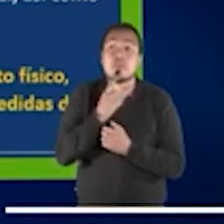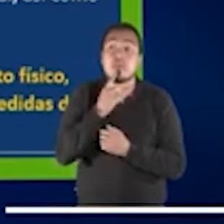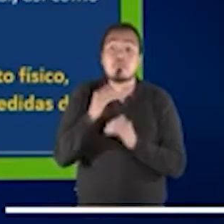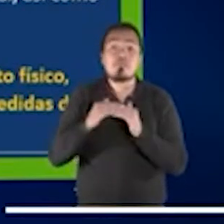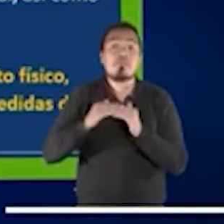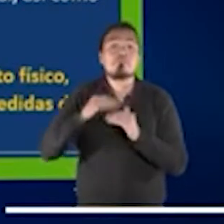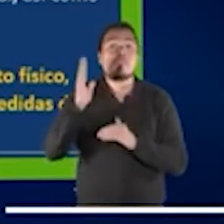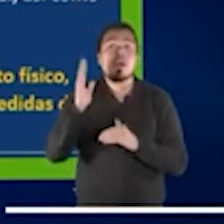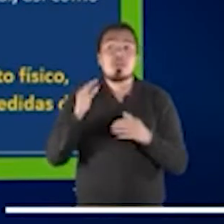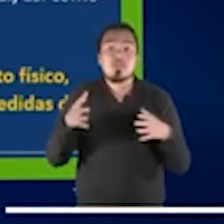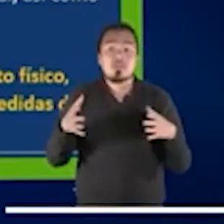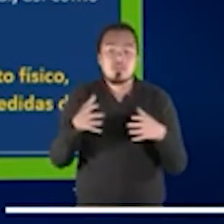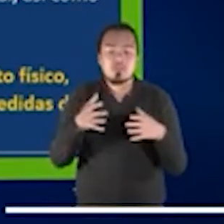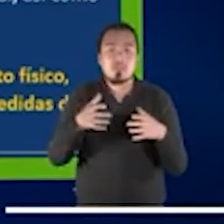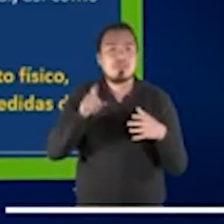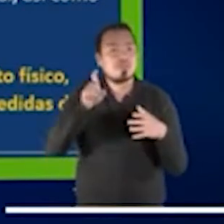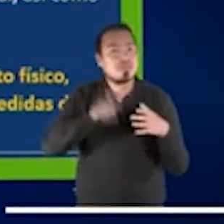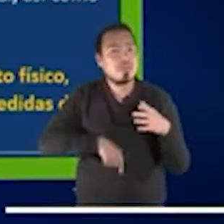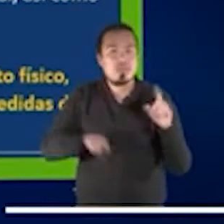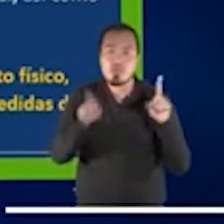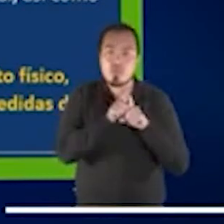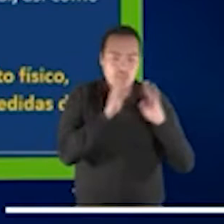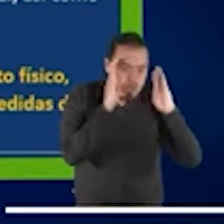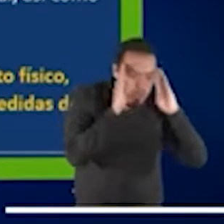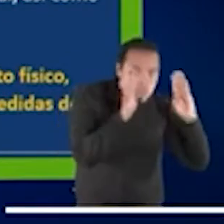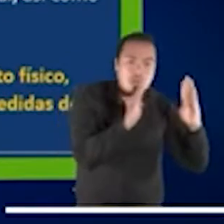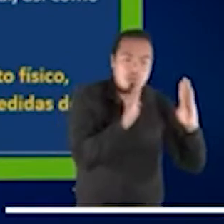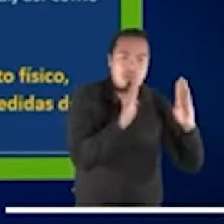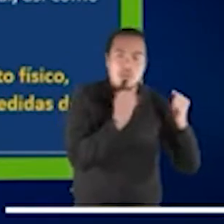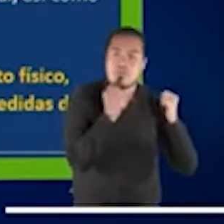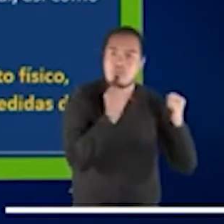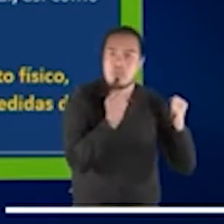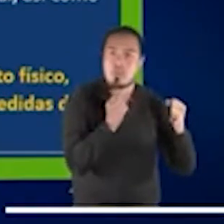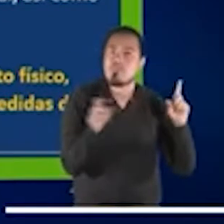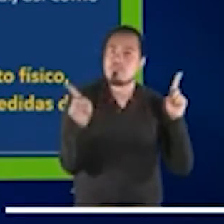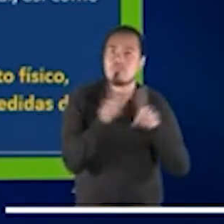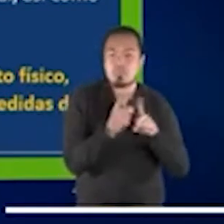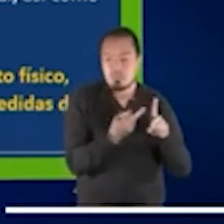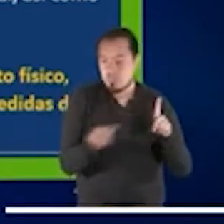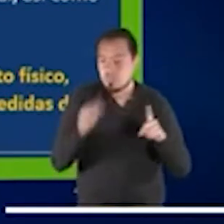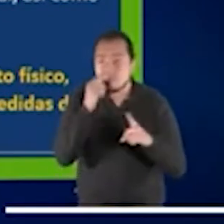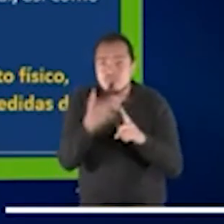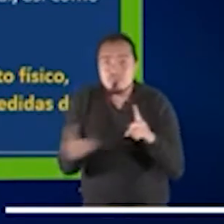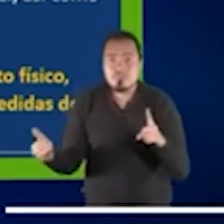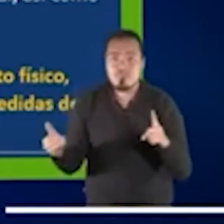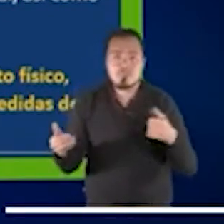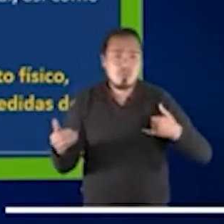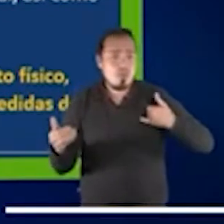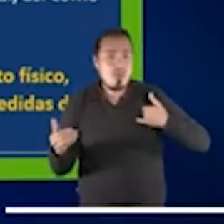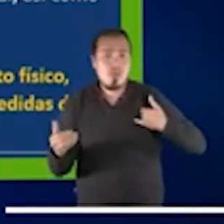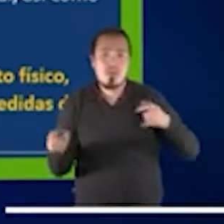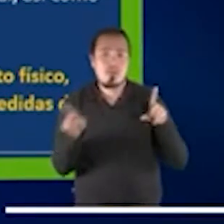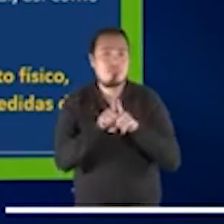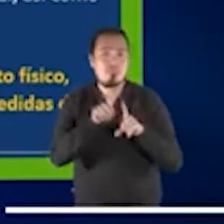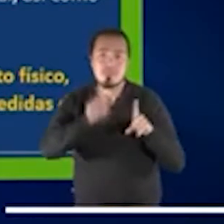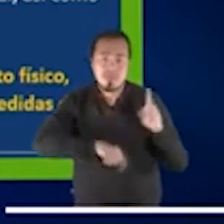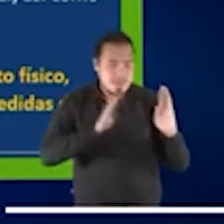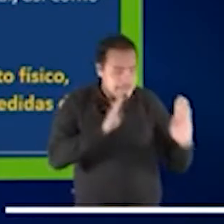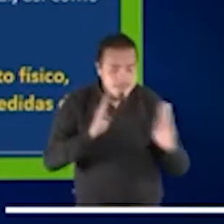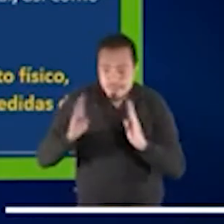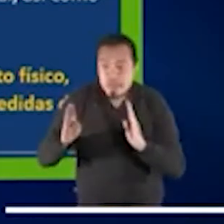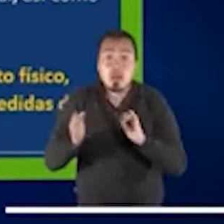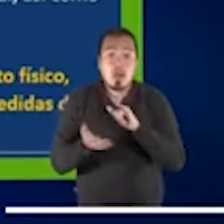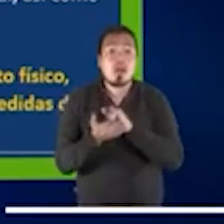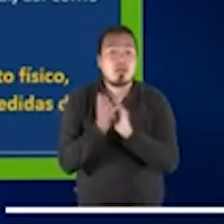la misma atención que los niños en la comunidad. También hay un enfoque en el párrafo